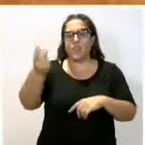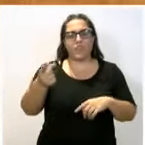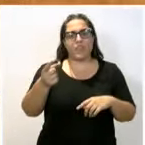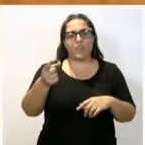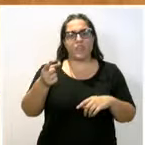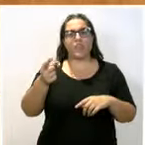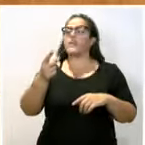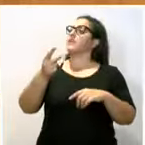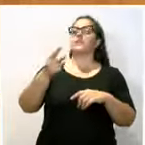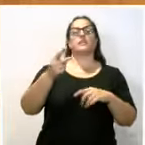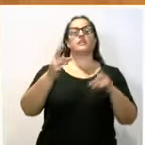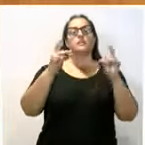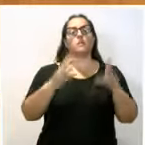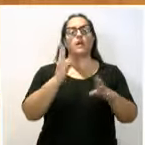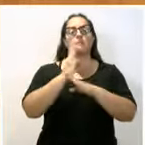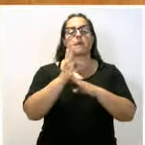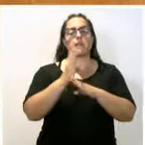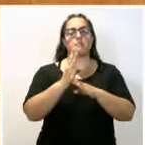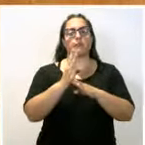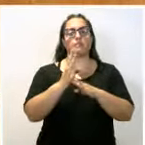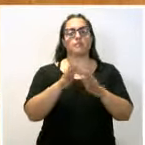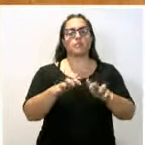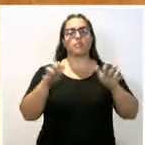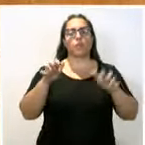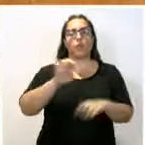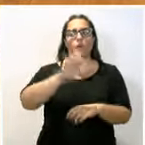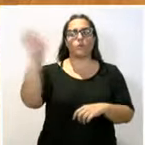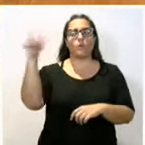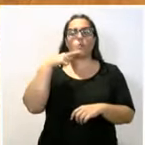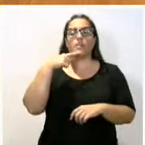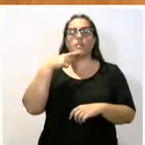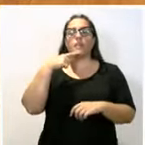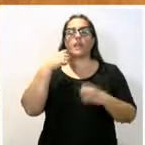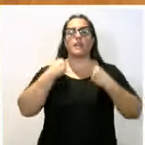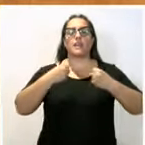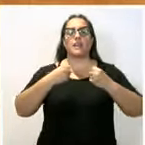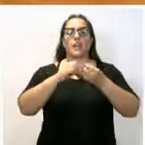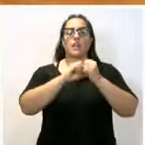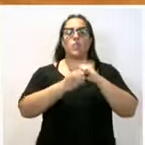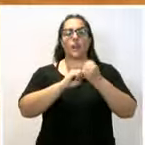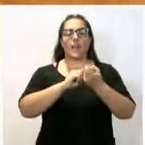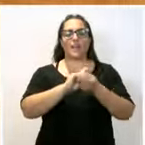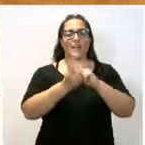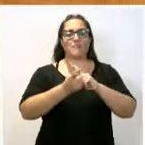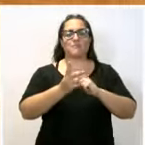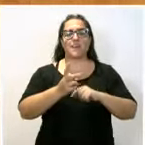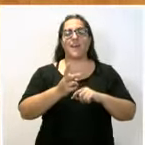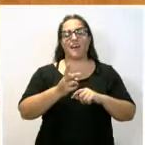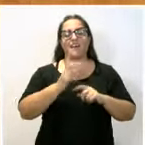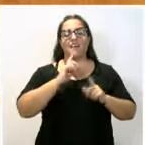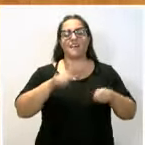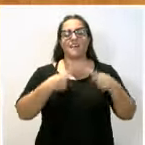en el Parlamento Europeo, que la energía nuclear pasa a ser verde porque nos conviene. En definitiva, cuando